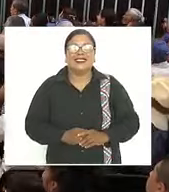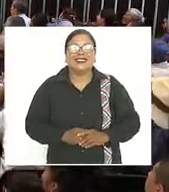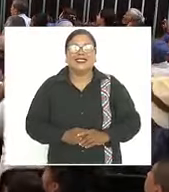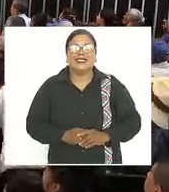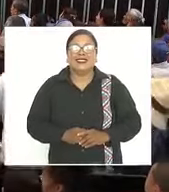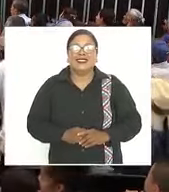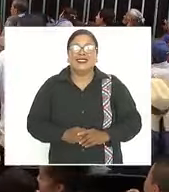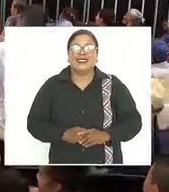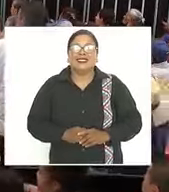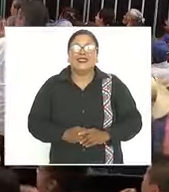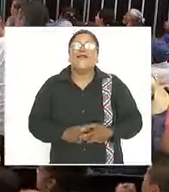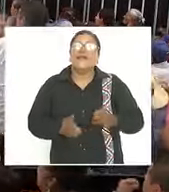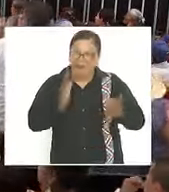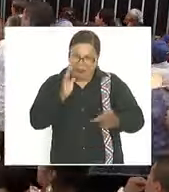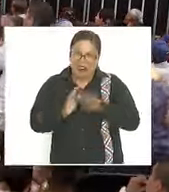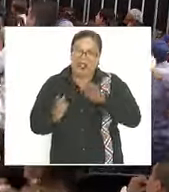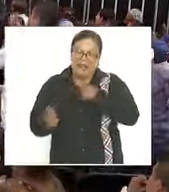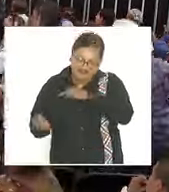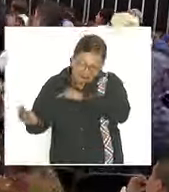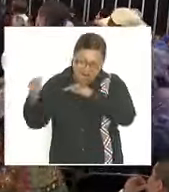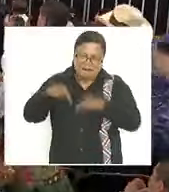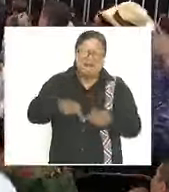nos vamos a volver a encontrar